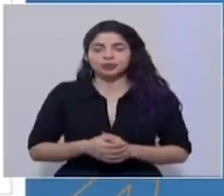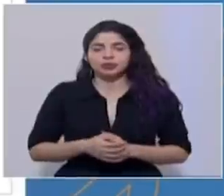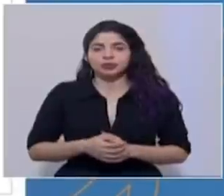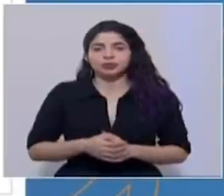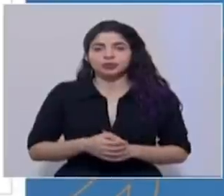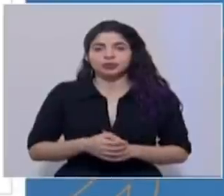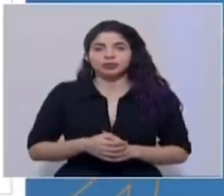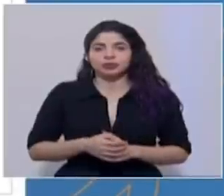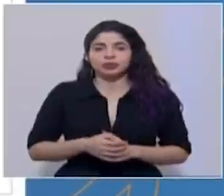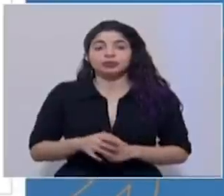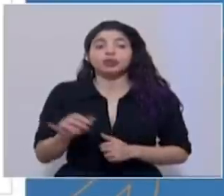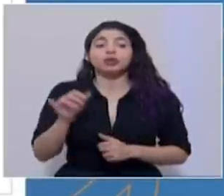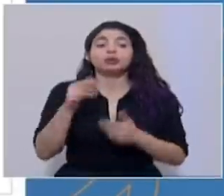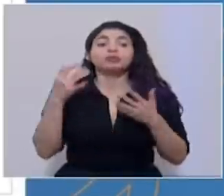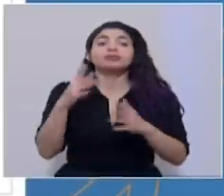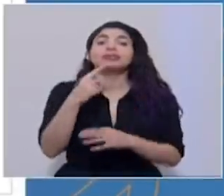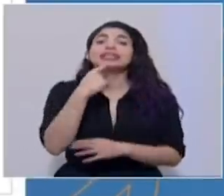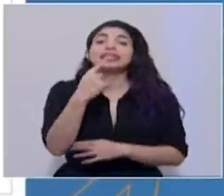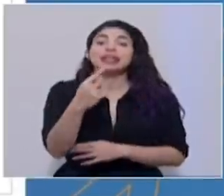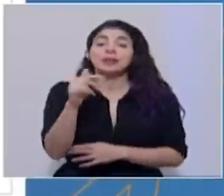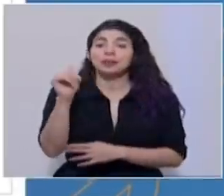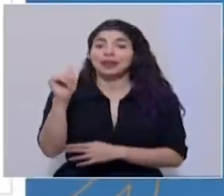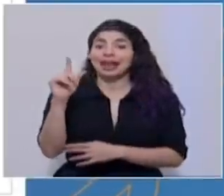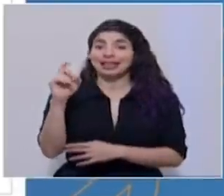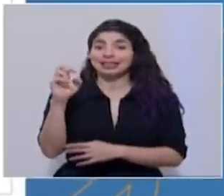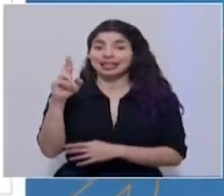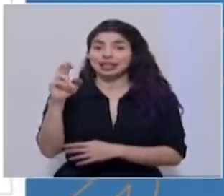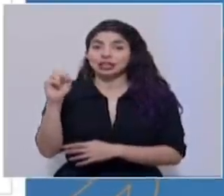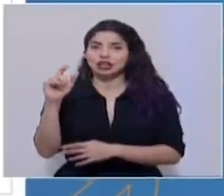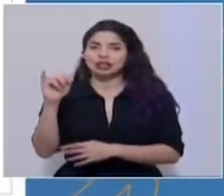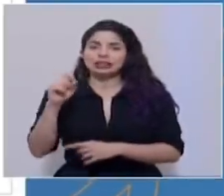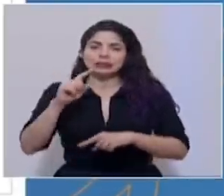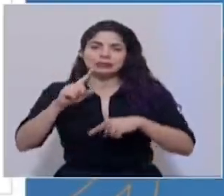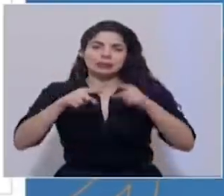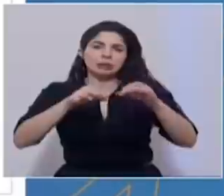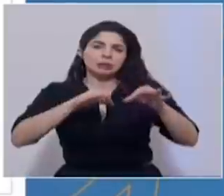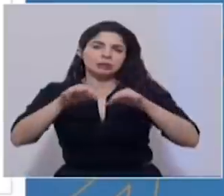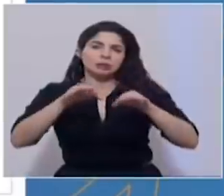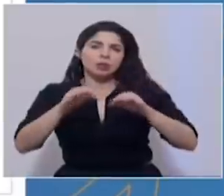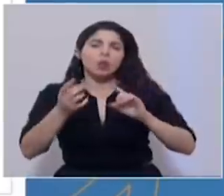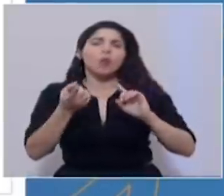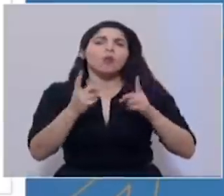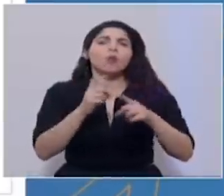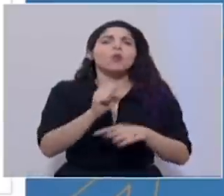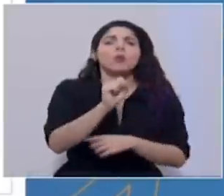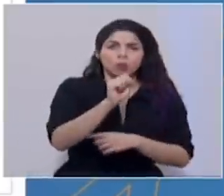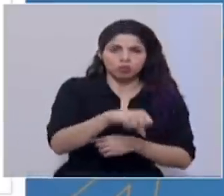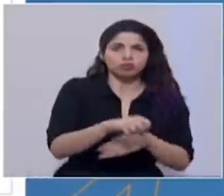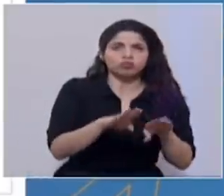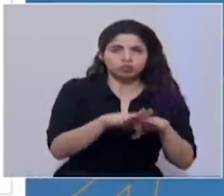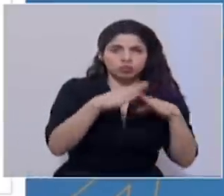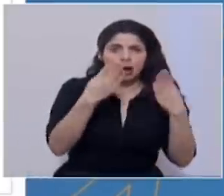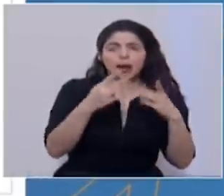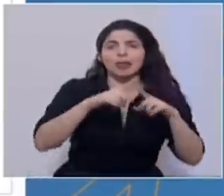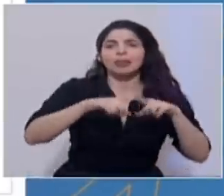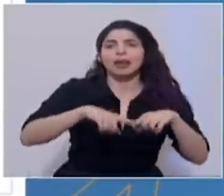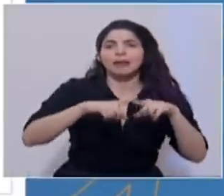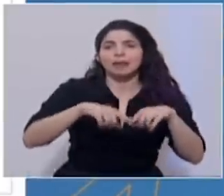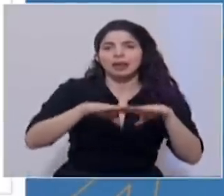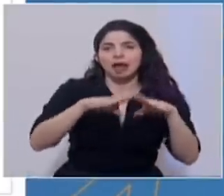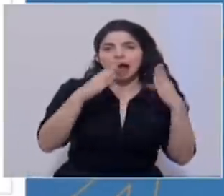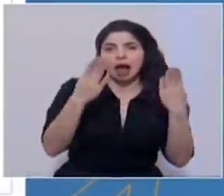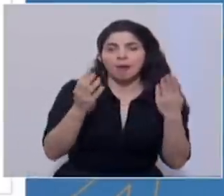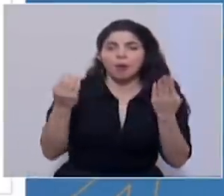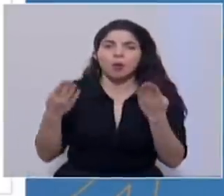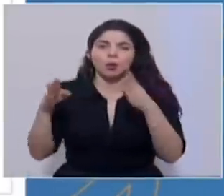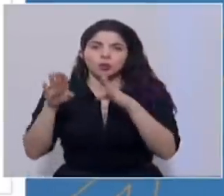y, como indicábamos, y ya el don Alexander Solís va a referirse a cuáles son las que sí van a poder operar dependiendo de la fase de apertura o la fase